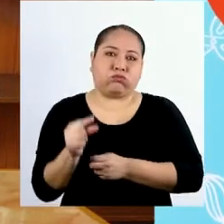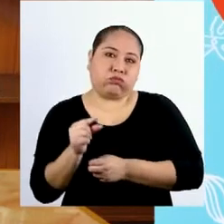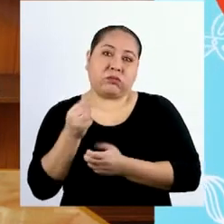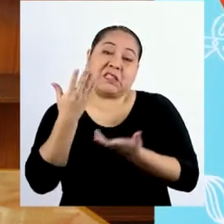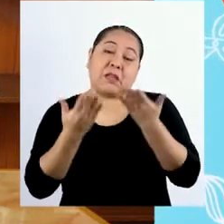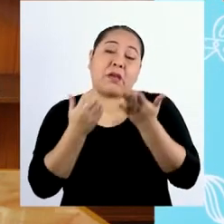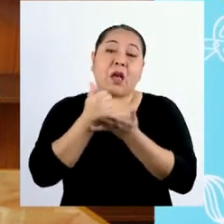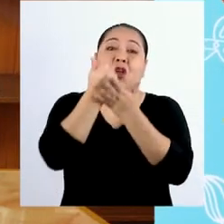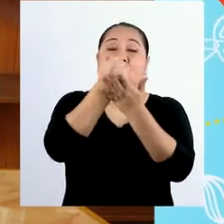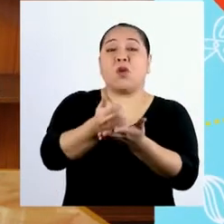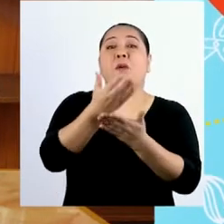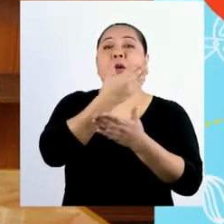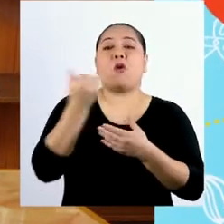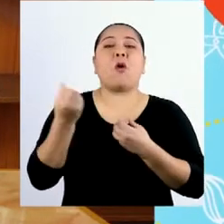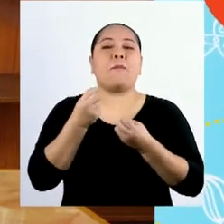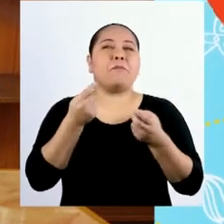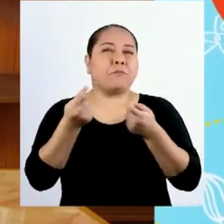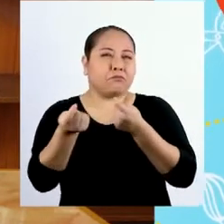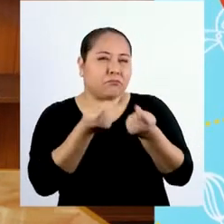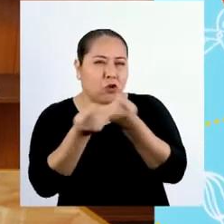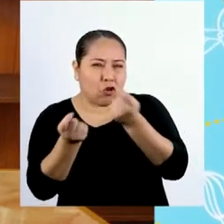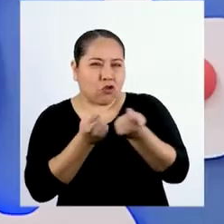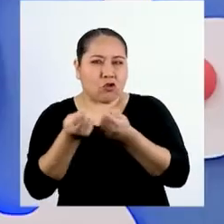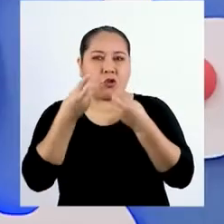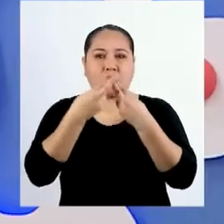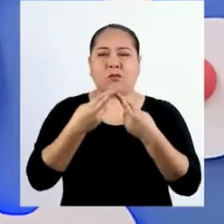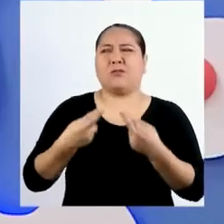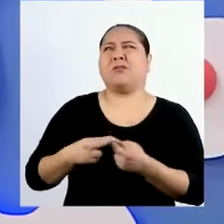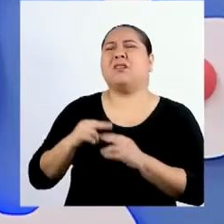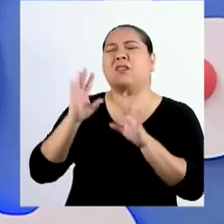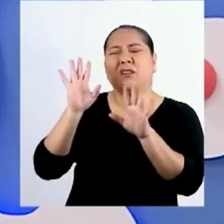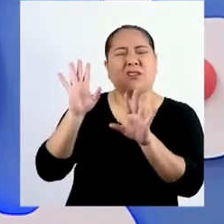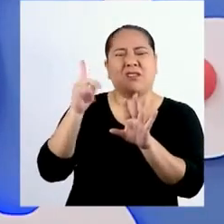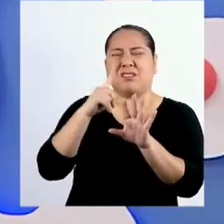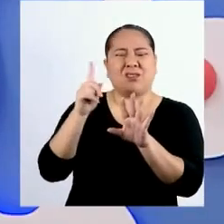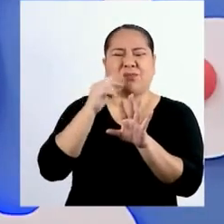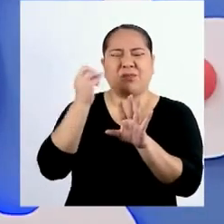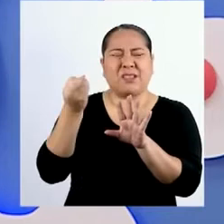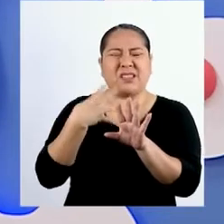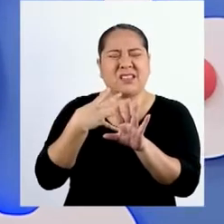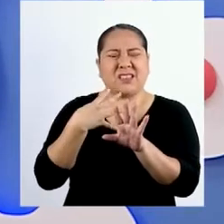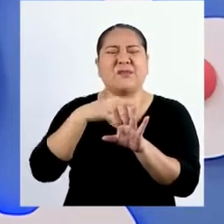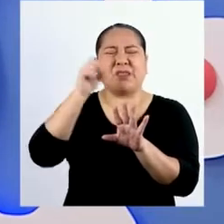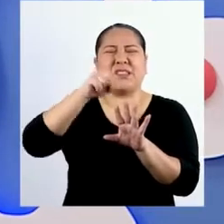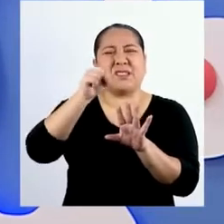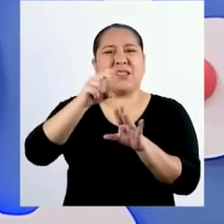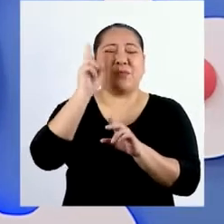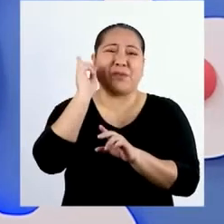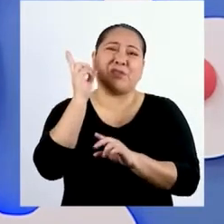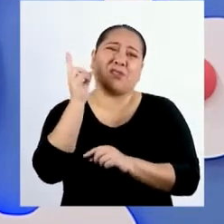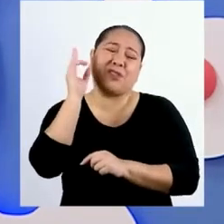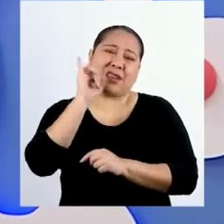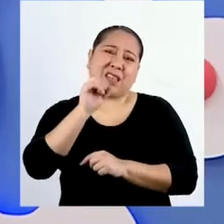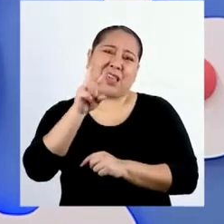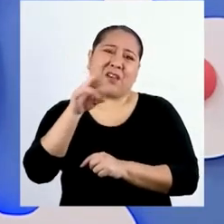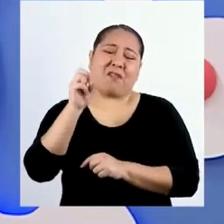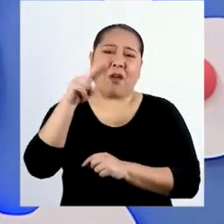escasez y quizás te ayude a mejorar en el manejo de los recursos. ¡Ni me lo diga! Pero sí, profesor